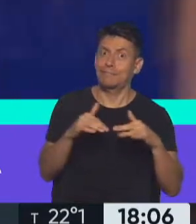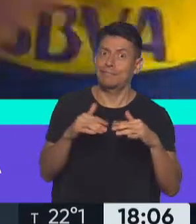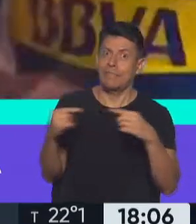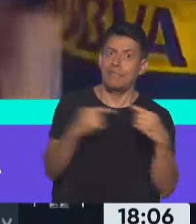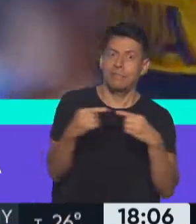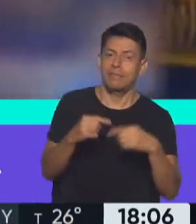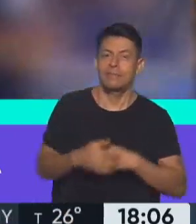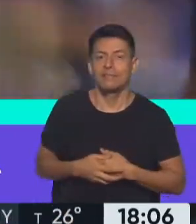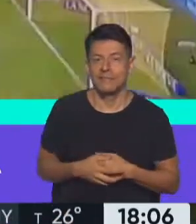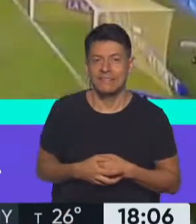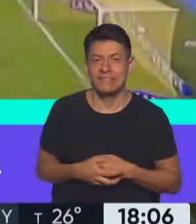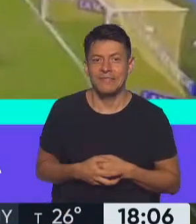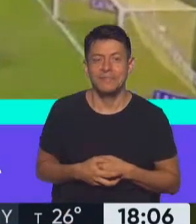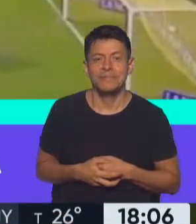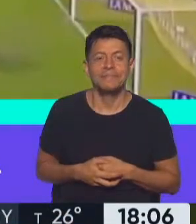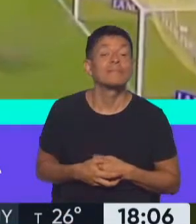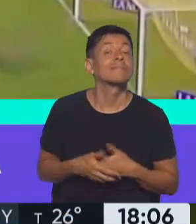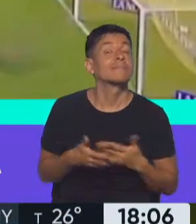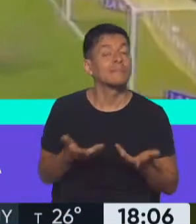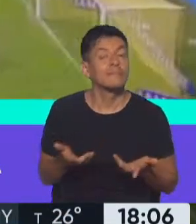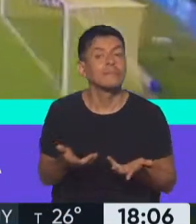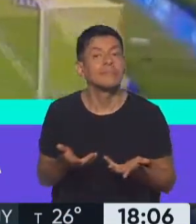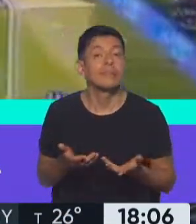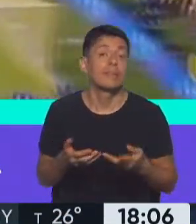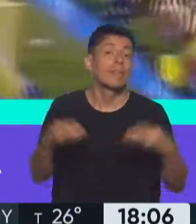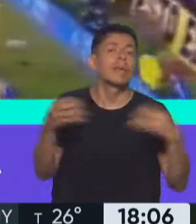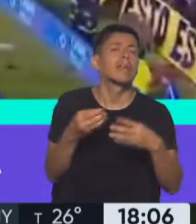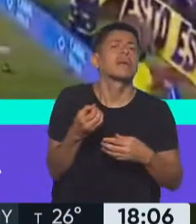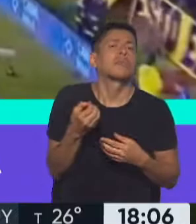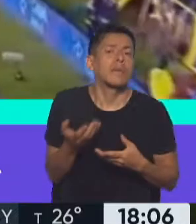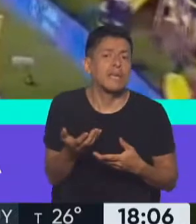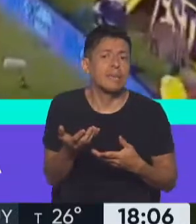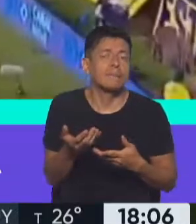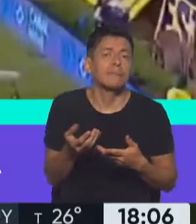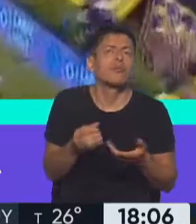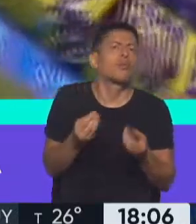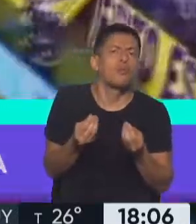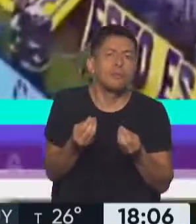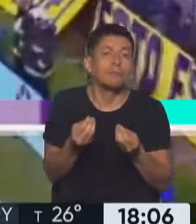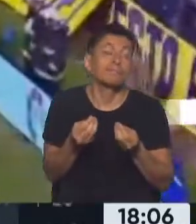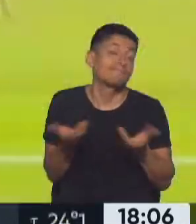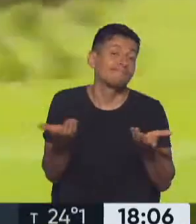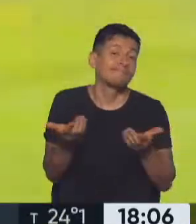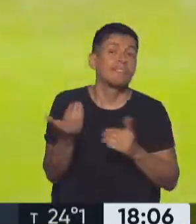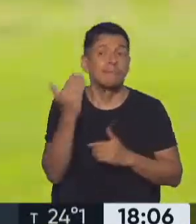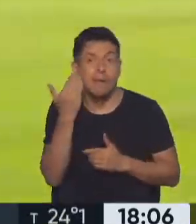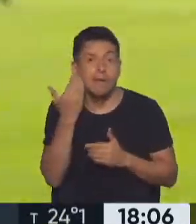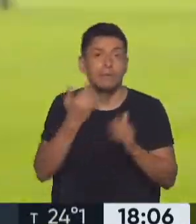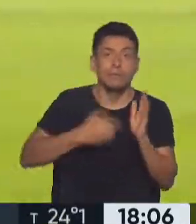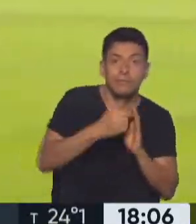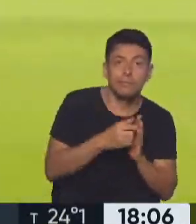sería Instagram en este caso, porque es lo que detonó. Es que la guerra es por redes, ¿no? Juan Chope, por un lado,